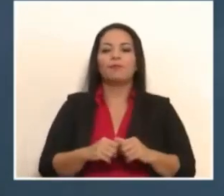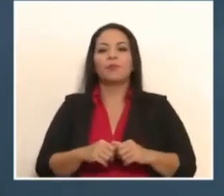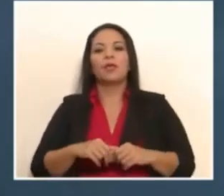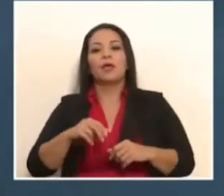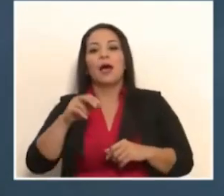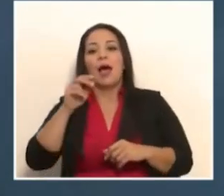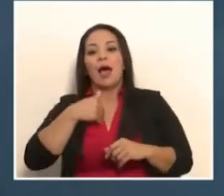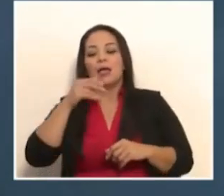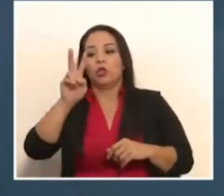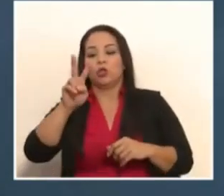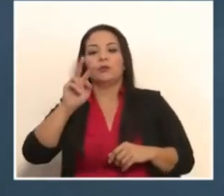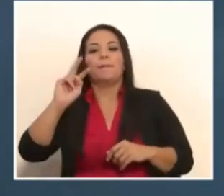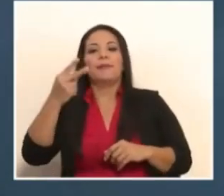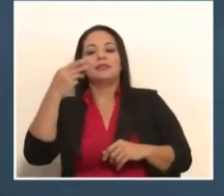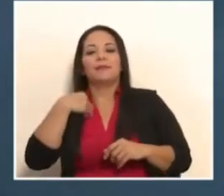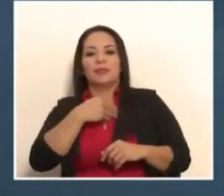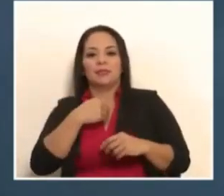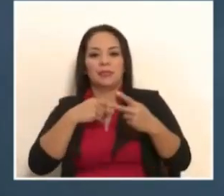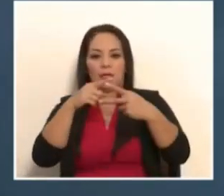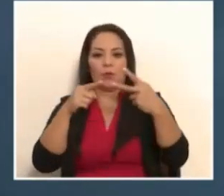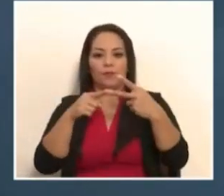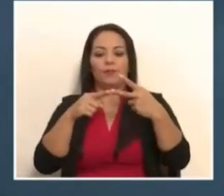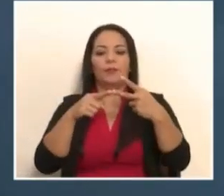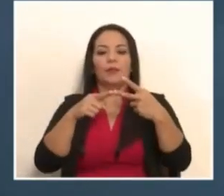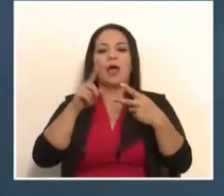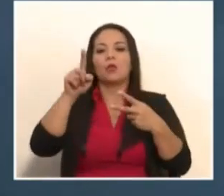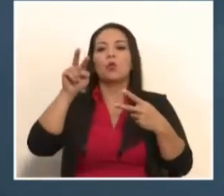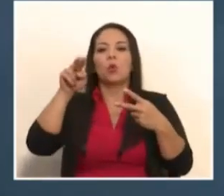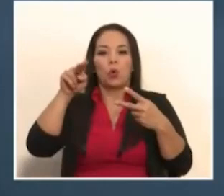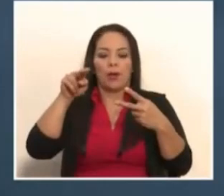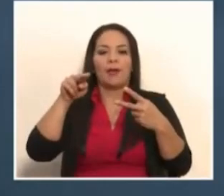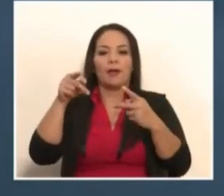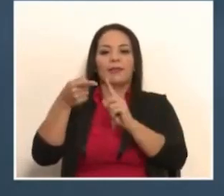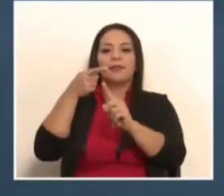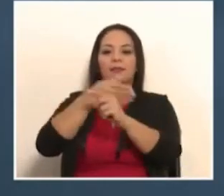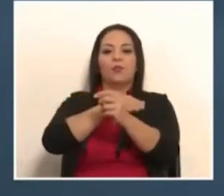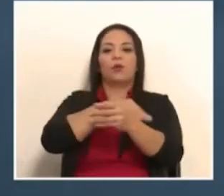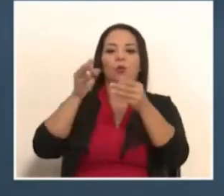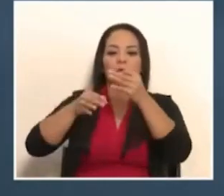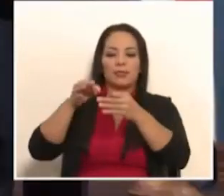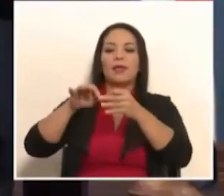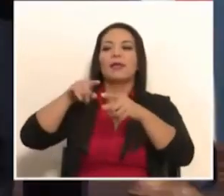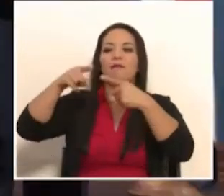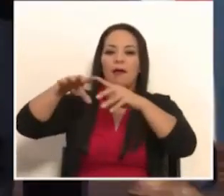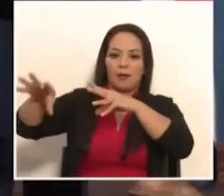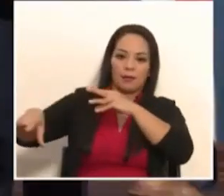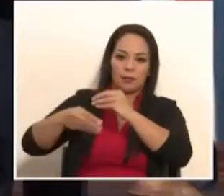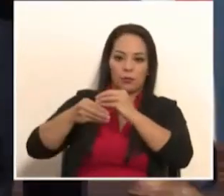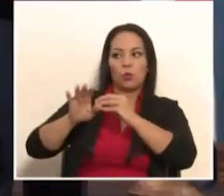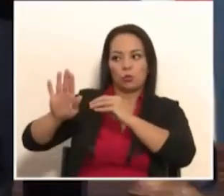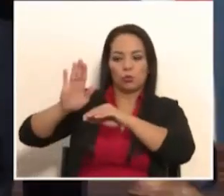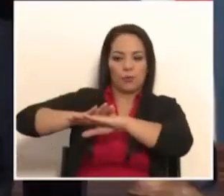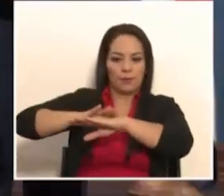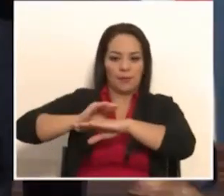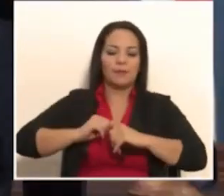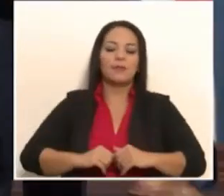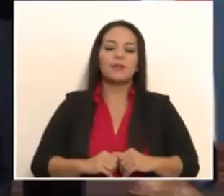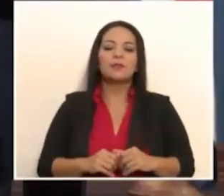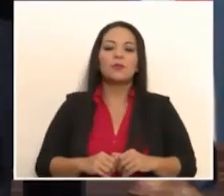colega se nos va a incorporar, que viene del Poder Judicial, señor presidente, con su venia y él está